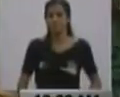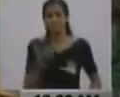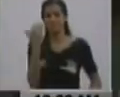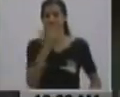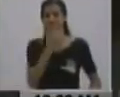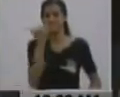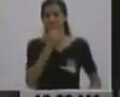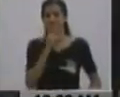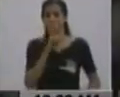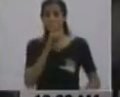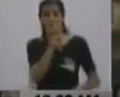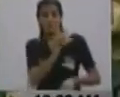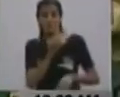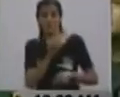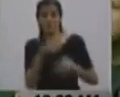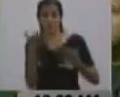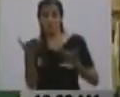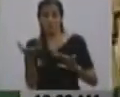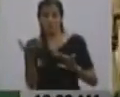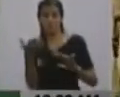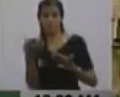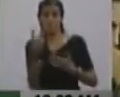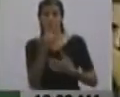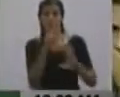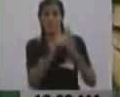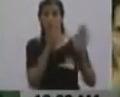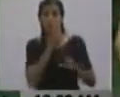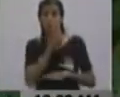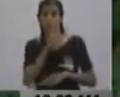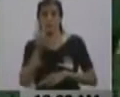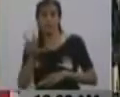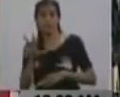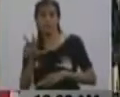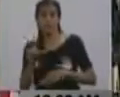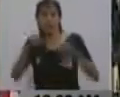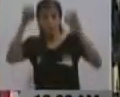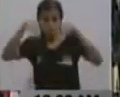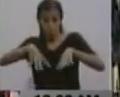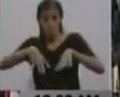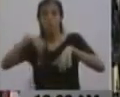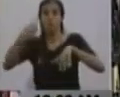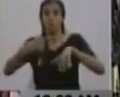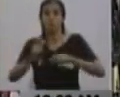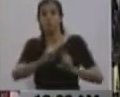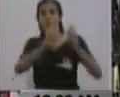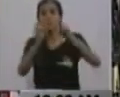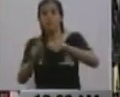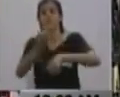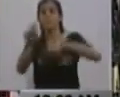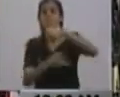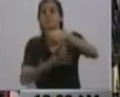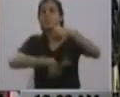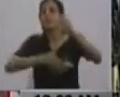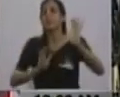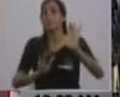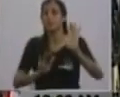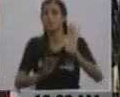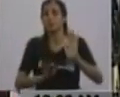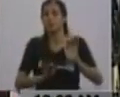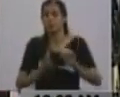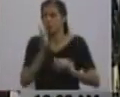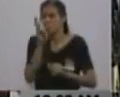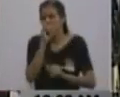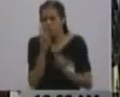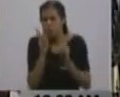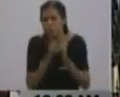A la semana renuncia y el 233, ¿eh, Malia? El 233 dice que recibe al vicepresidente. Cuando falten menos de dos